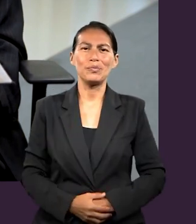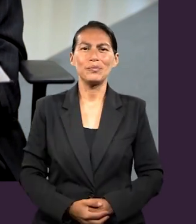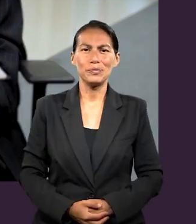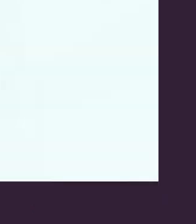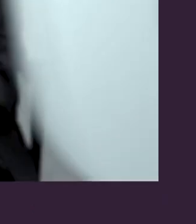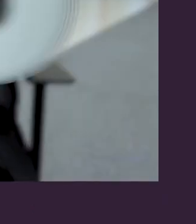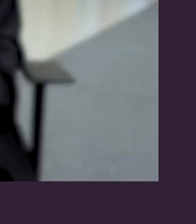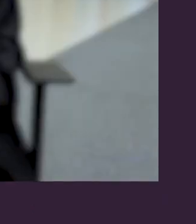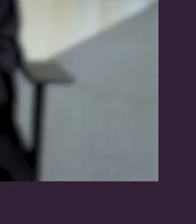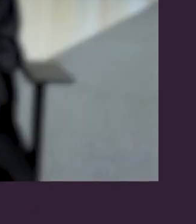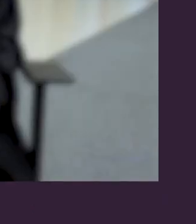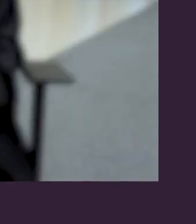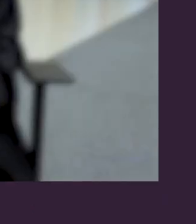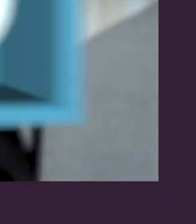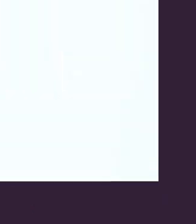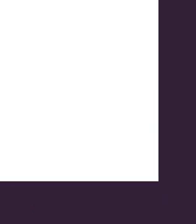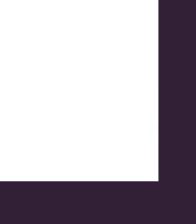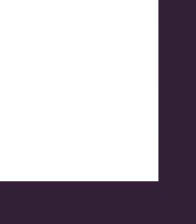sangre.